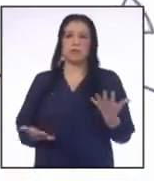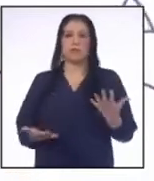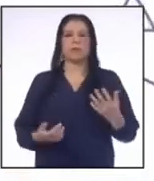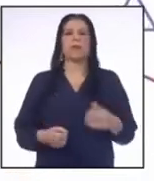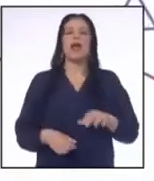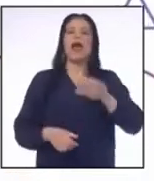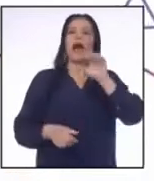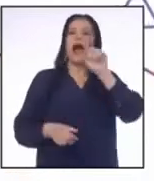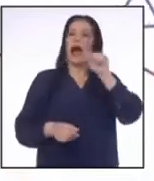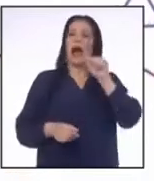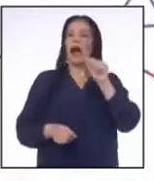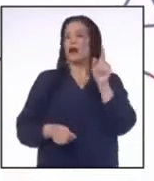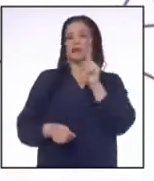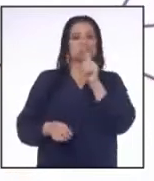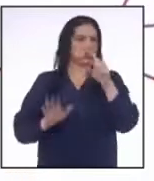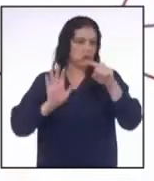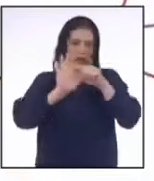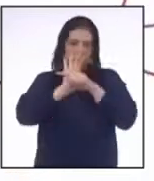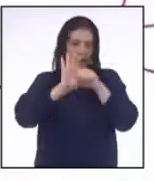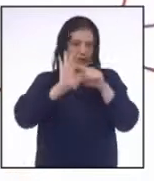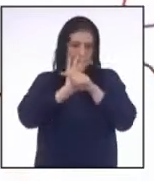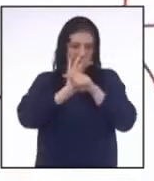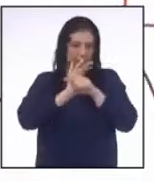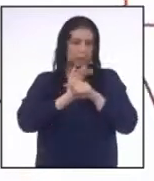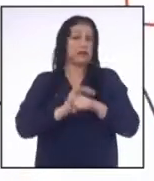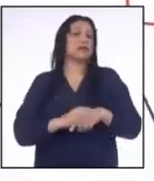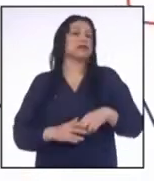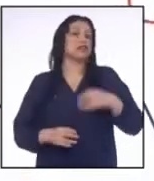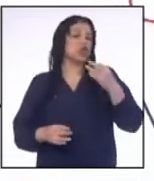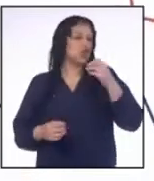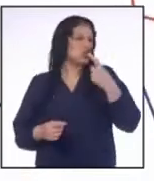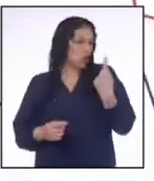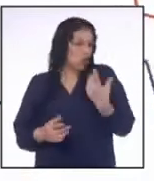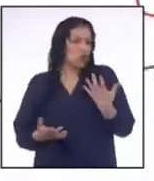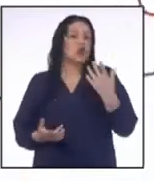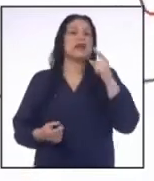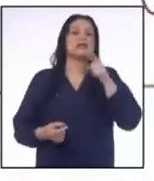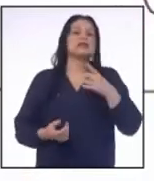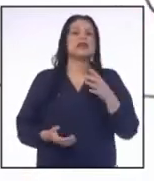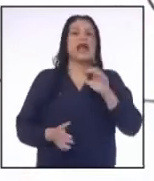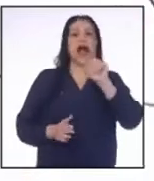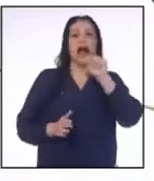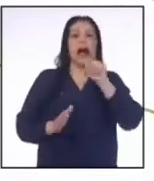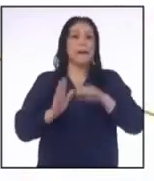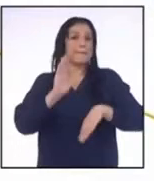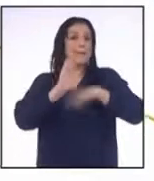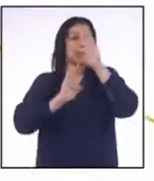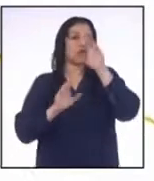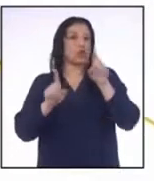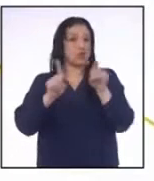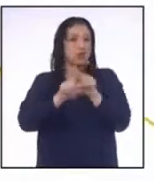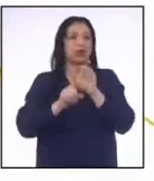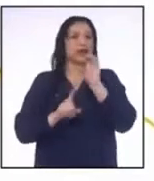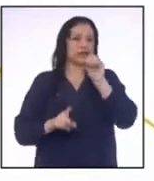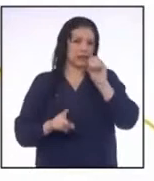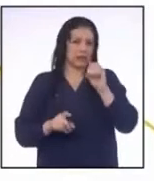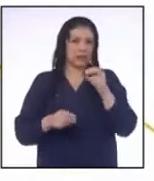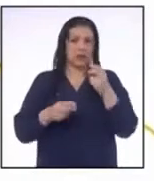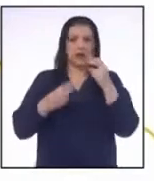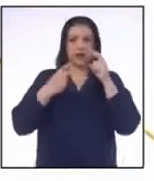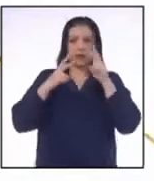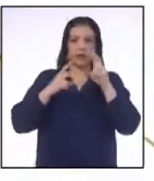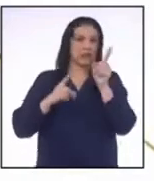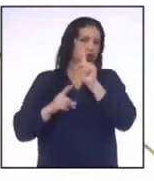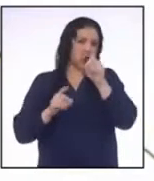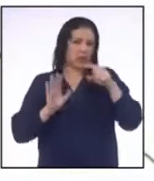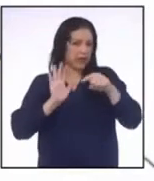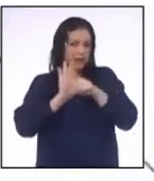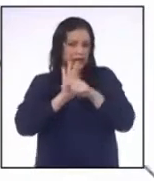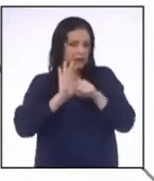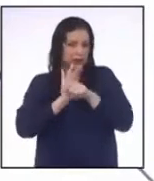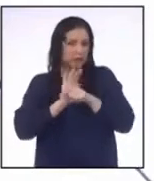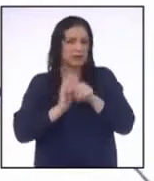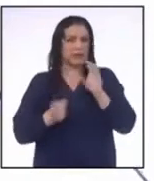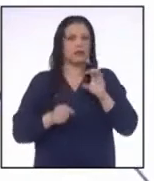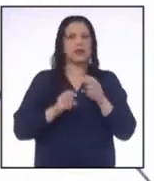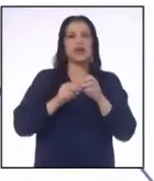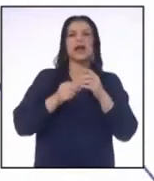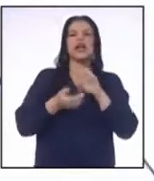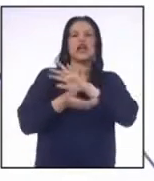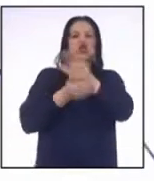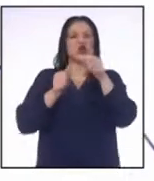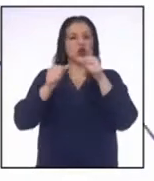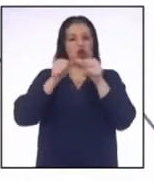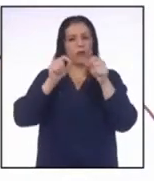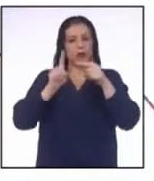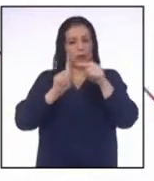A es no negativo, si y solo si A es mayor o igual que 0 Como indica no negativo serían los números